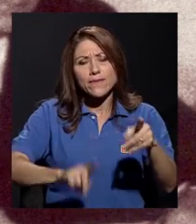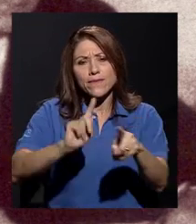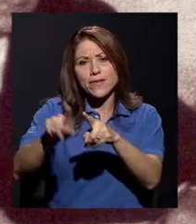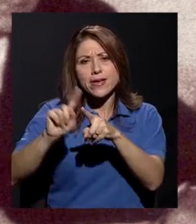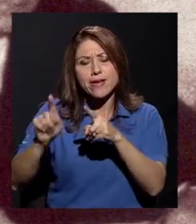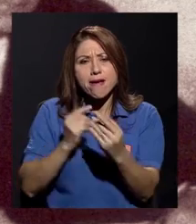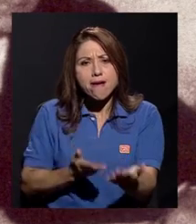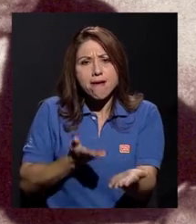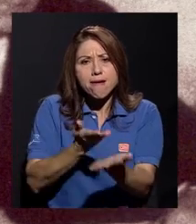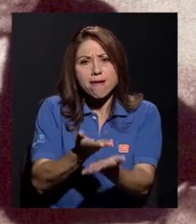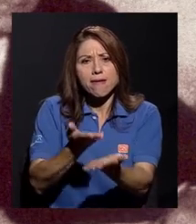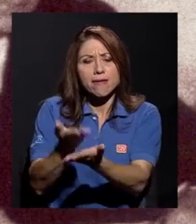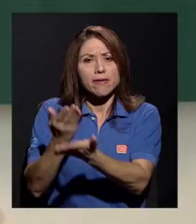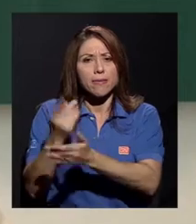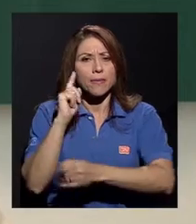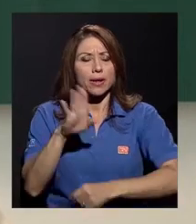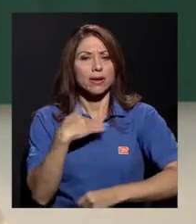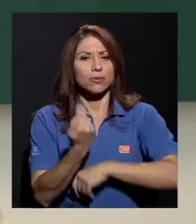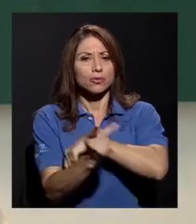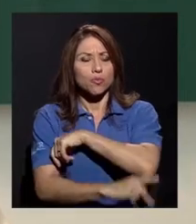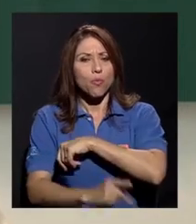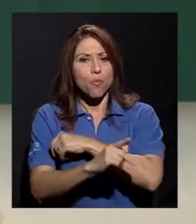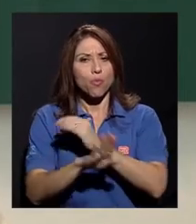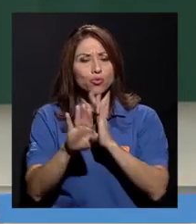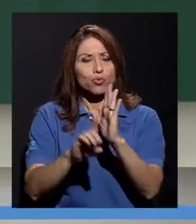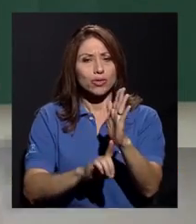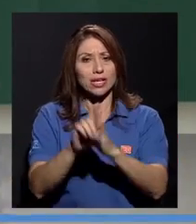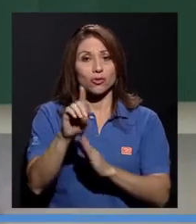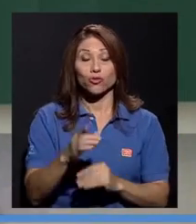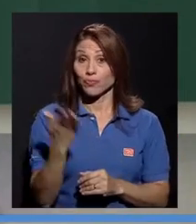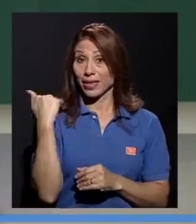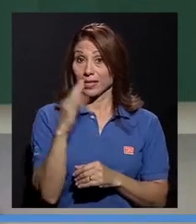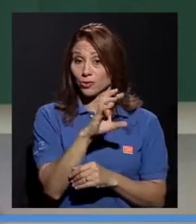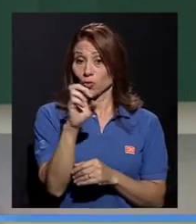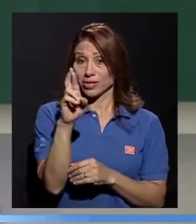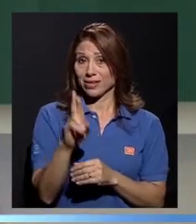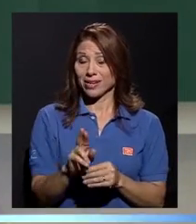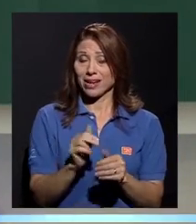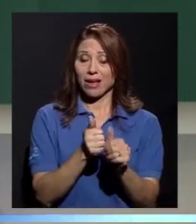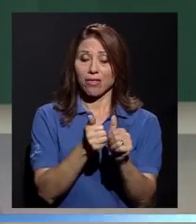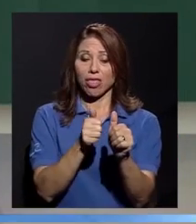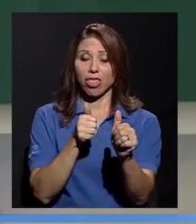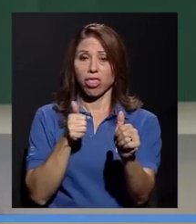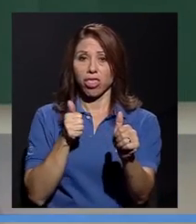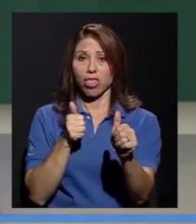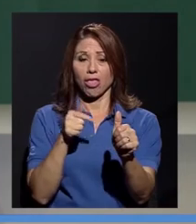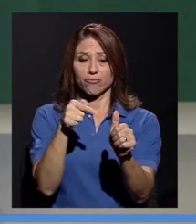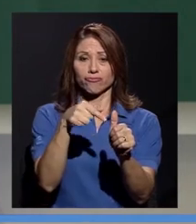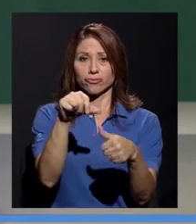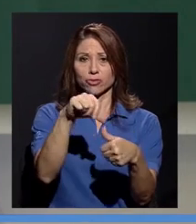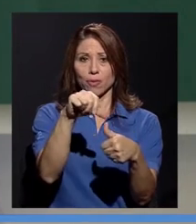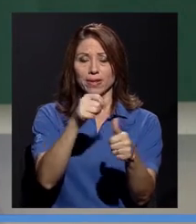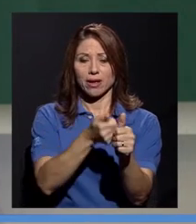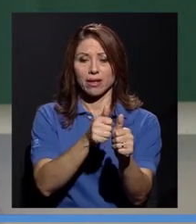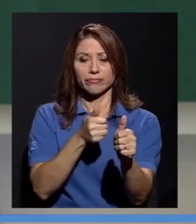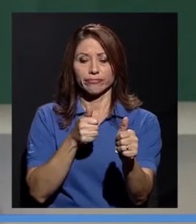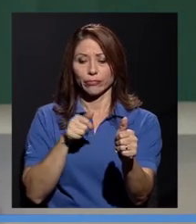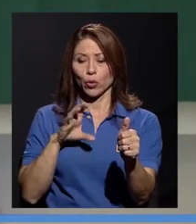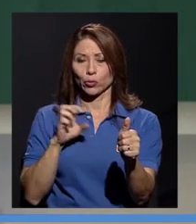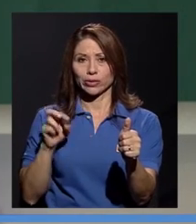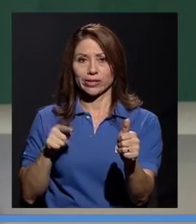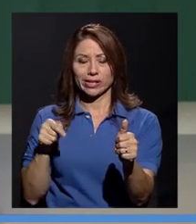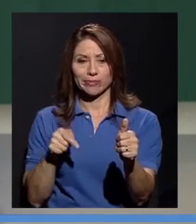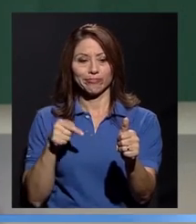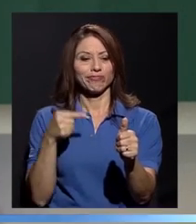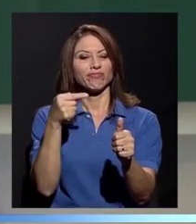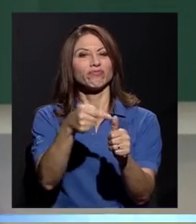nuestro país y su desarrollo. Costa Rica había quedado un poco rezagada con el resto de Centroamérica, donde había